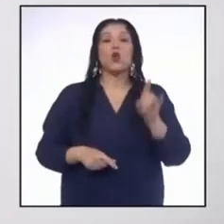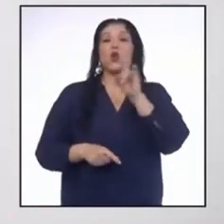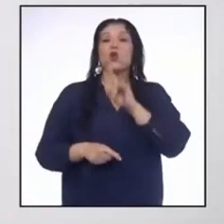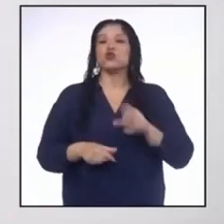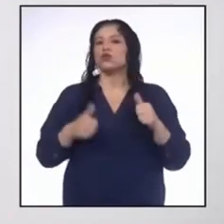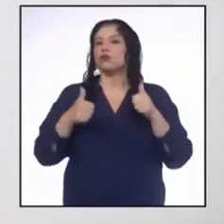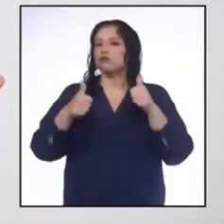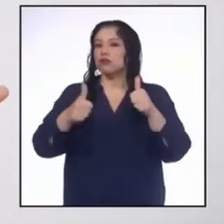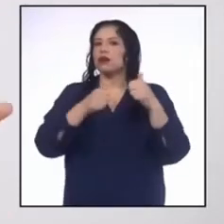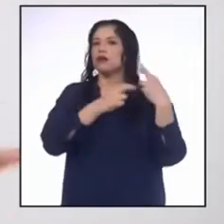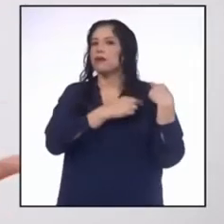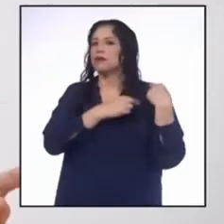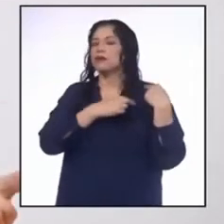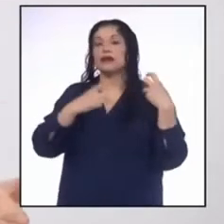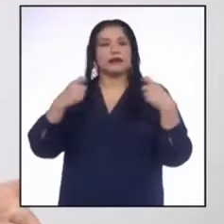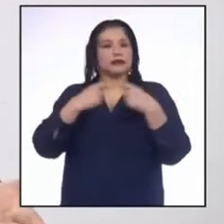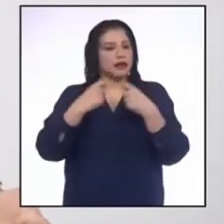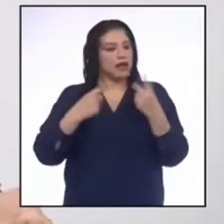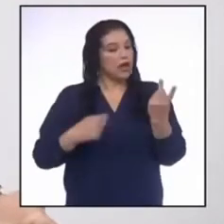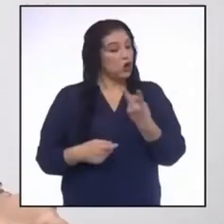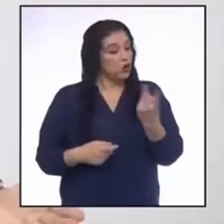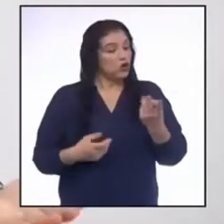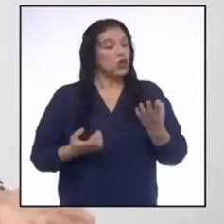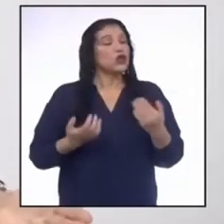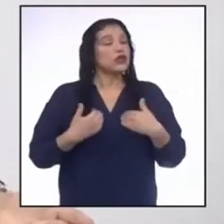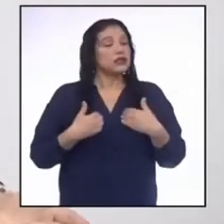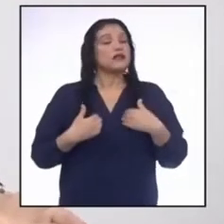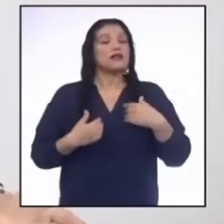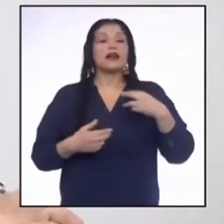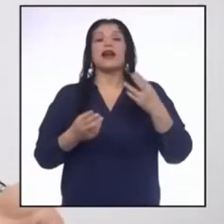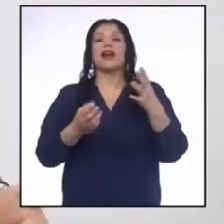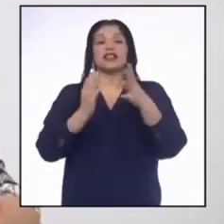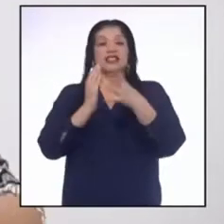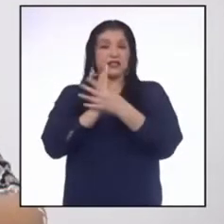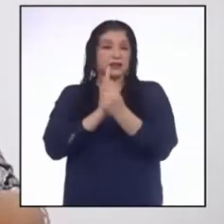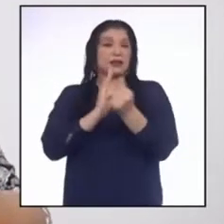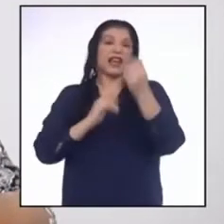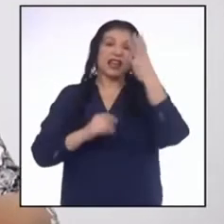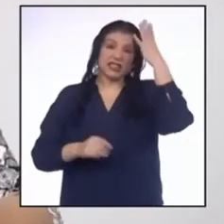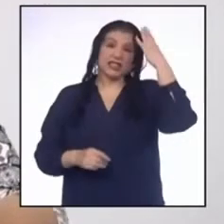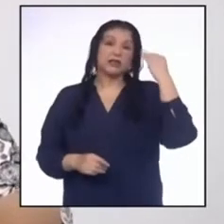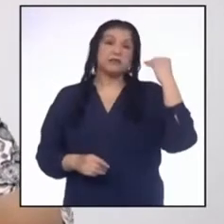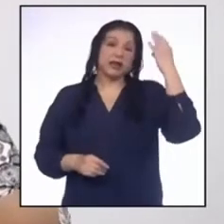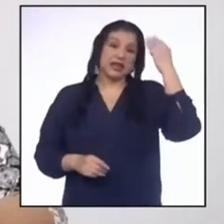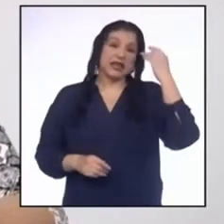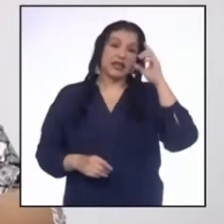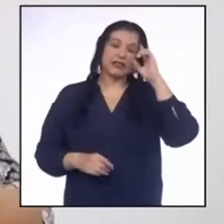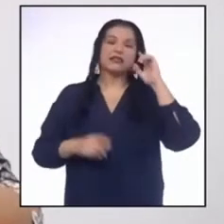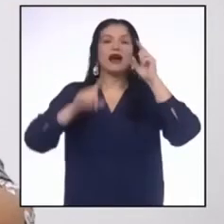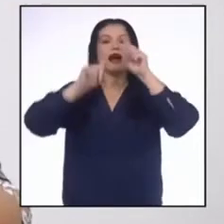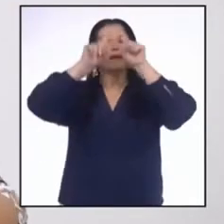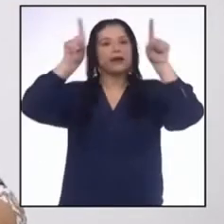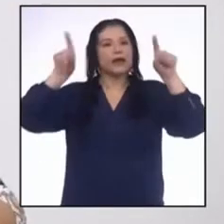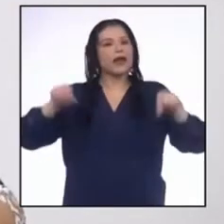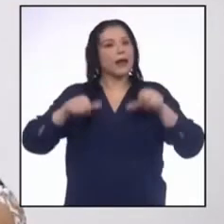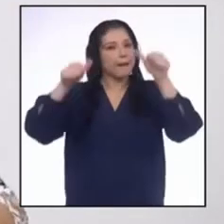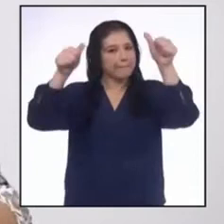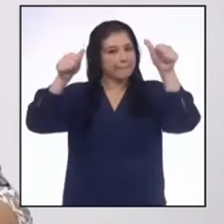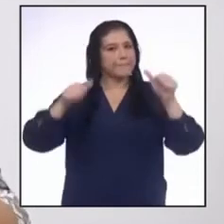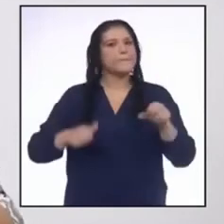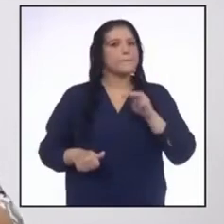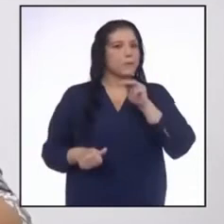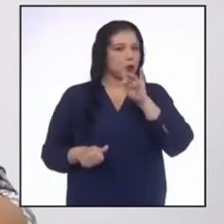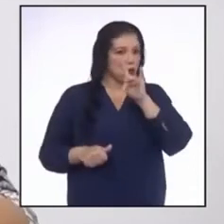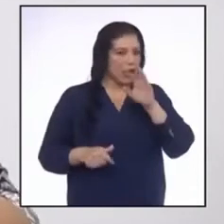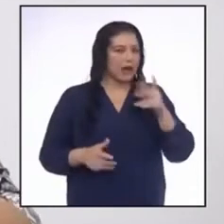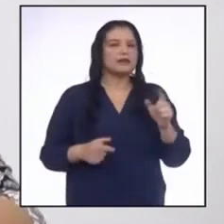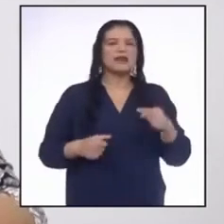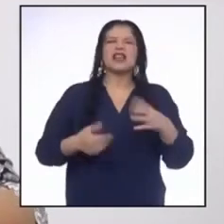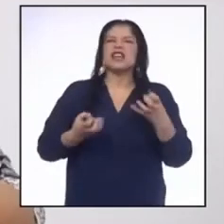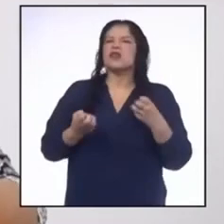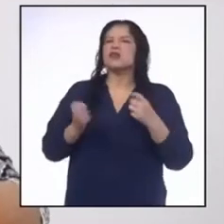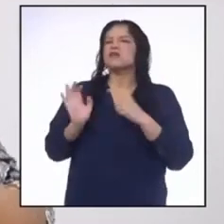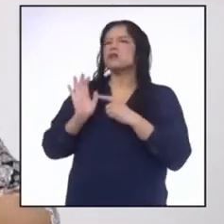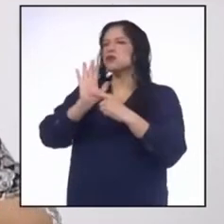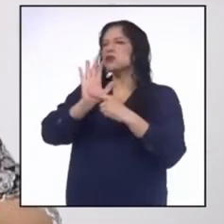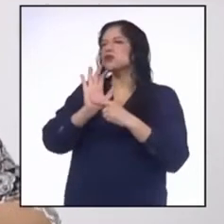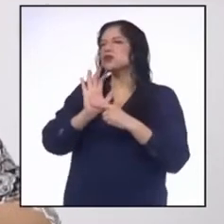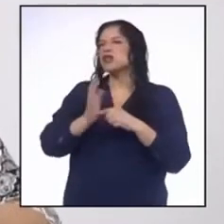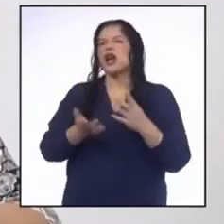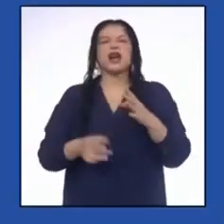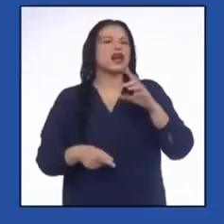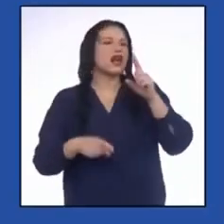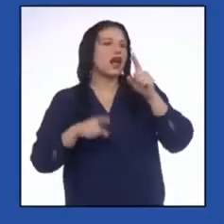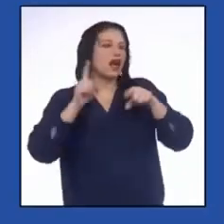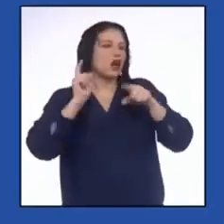Ambos tienen experiencia en periódicos murales. Pero quiero mostrarles unos ejemplos que me han enviado